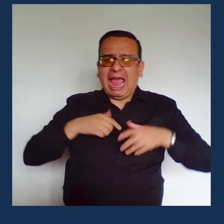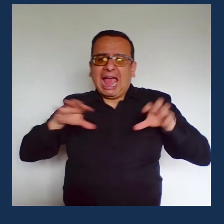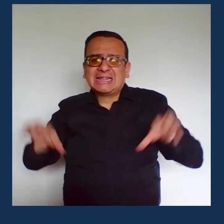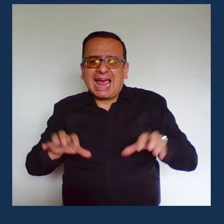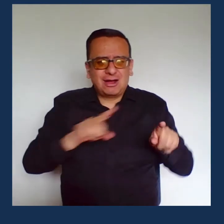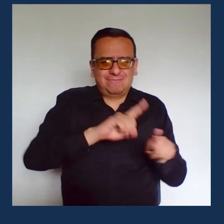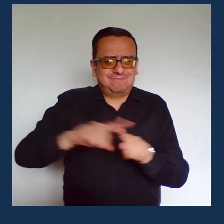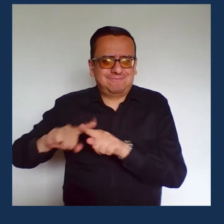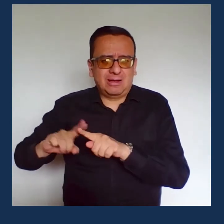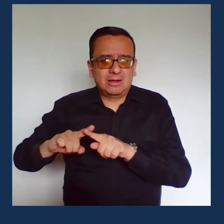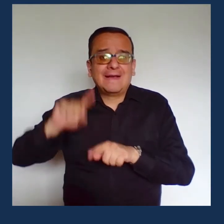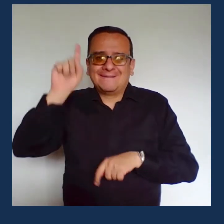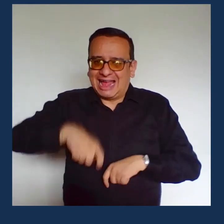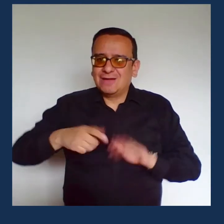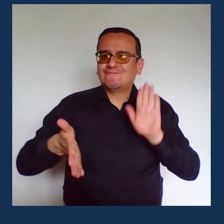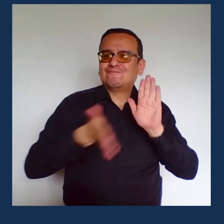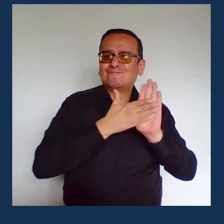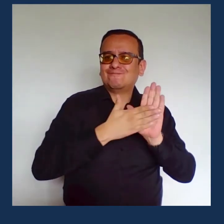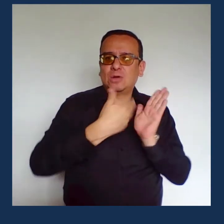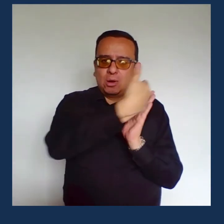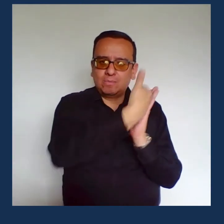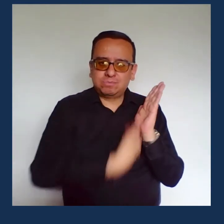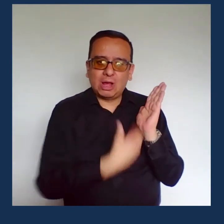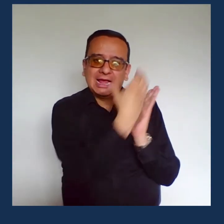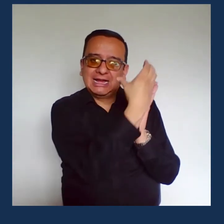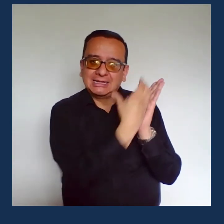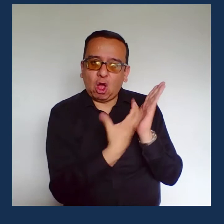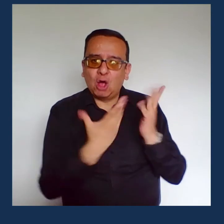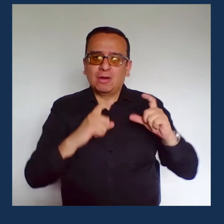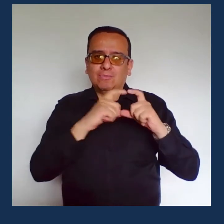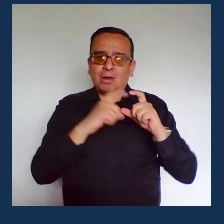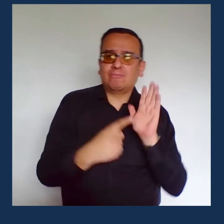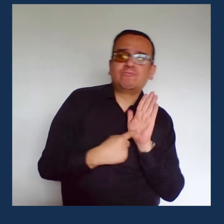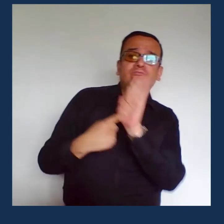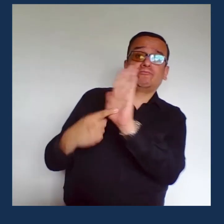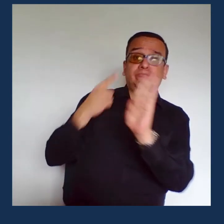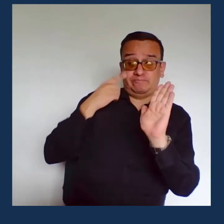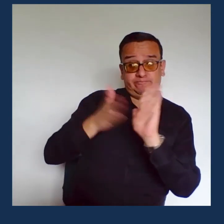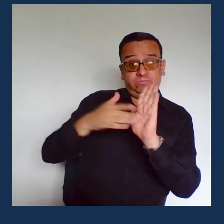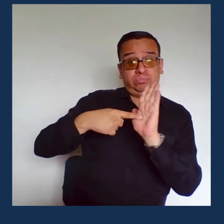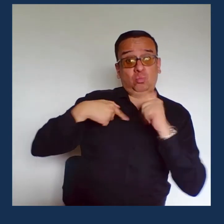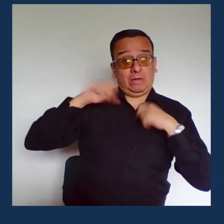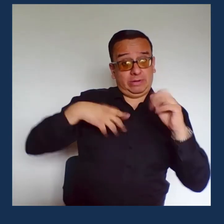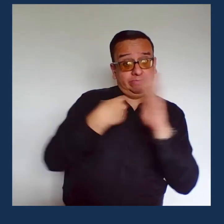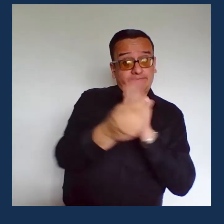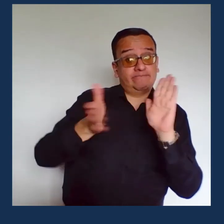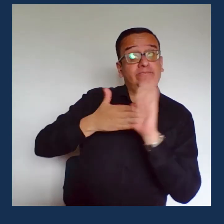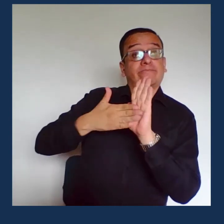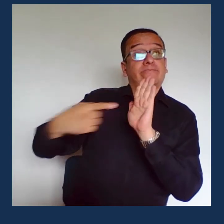Deberán estar acreditadas o identificadas en el ejercicio de sus funciones o actividades